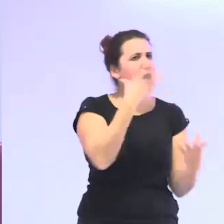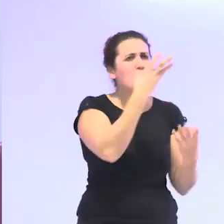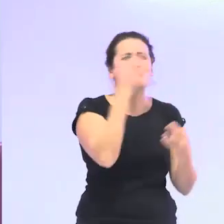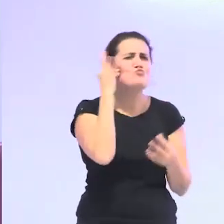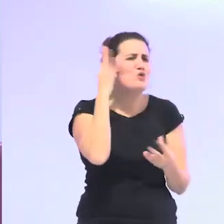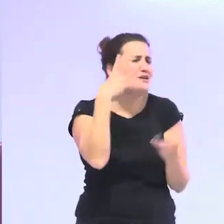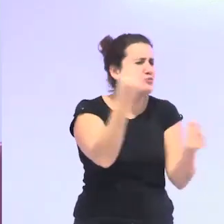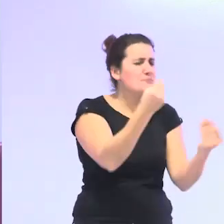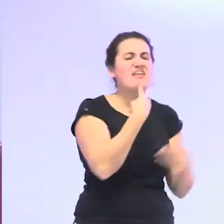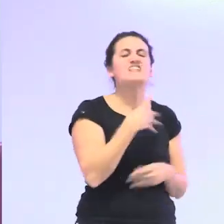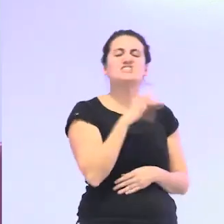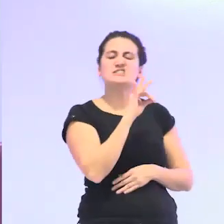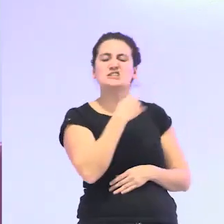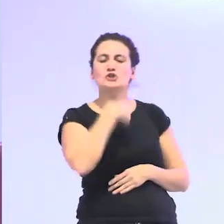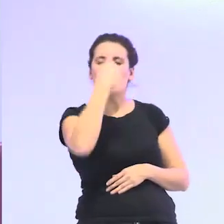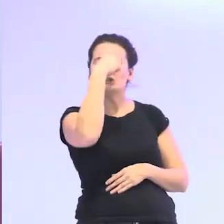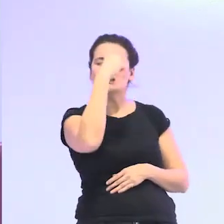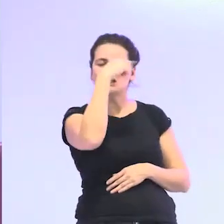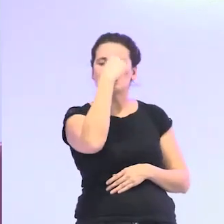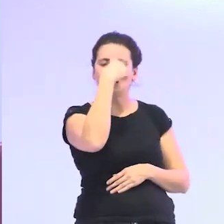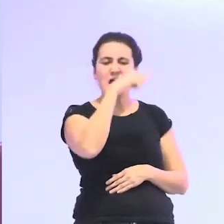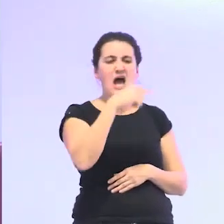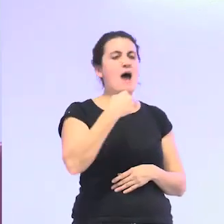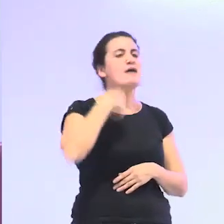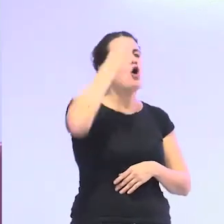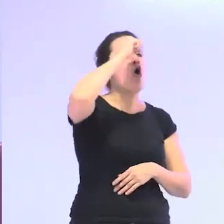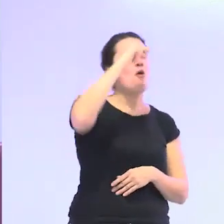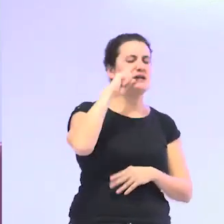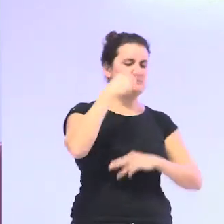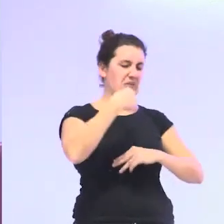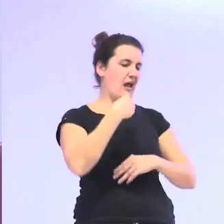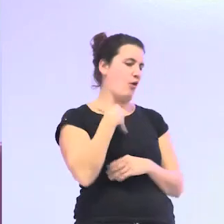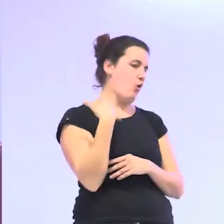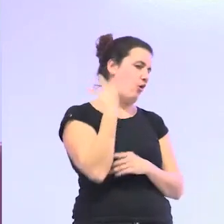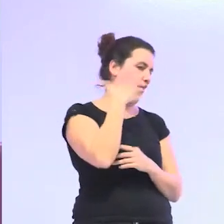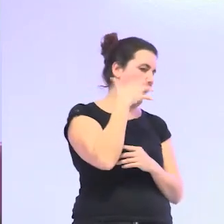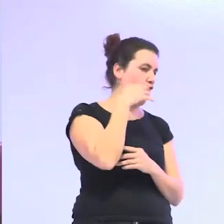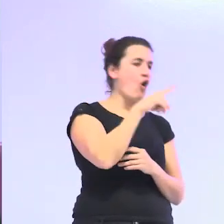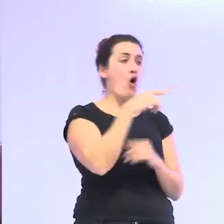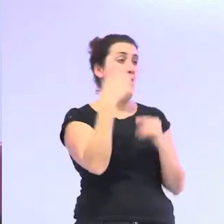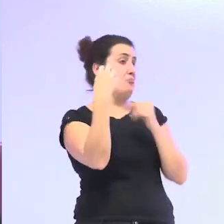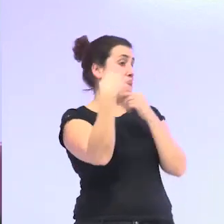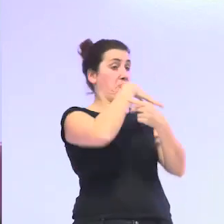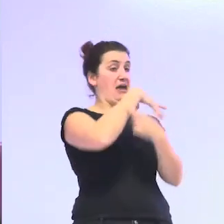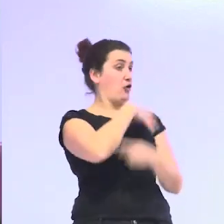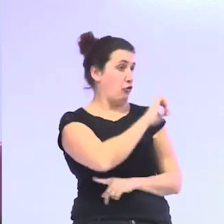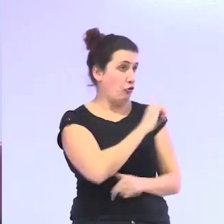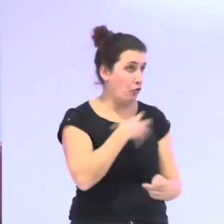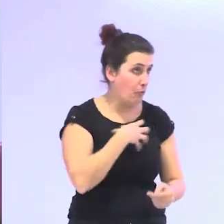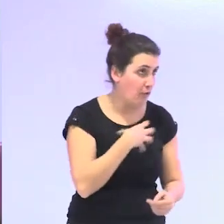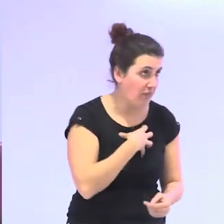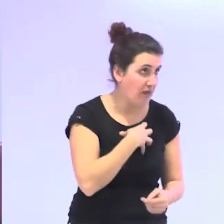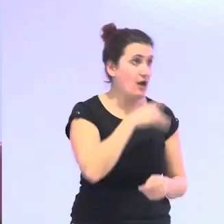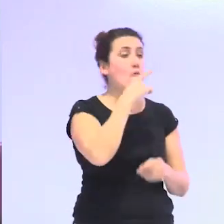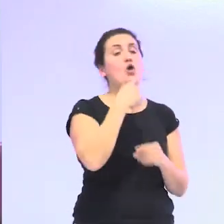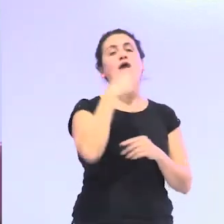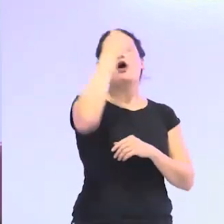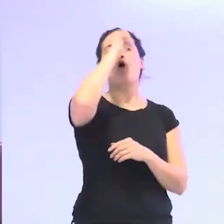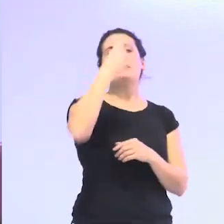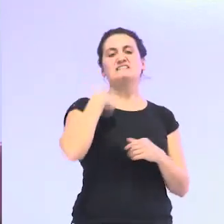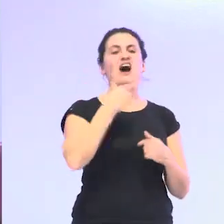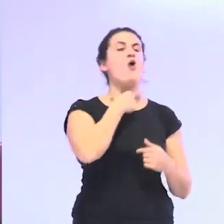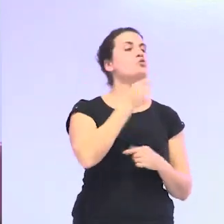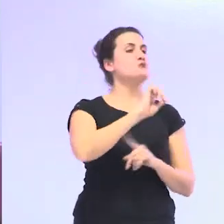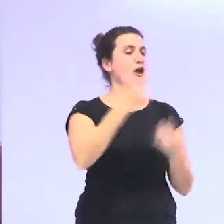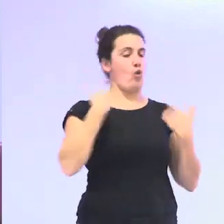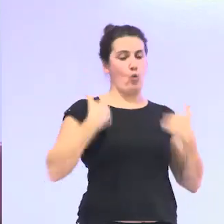me decían si si yo ya sé que a mi los hombres me miran con desprecio o soy invisible ante los hombres porque mi cuerpo ya no